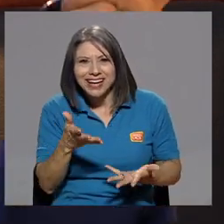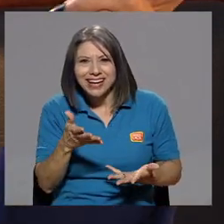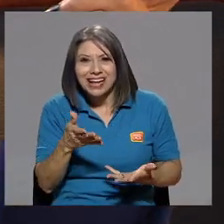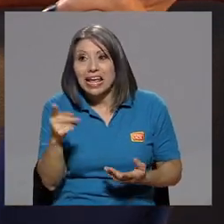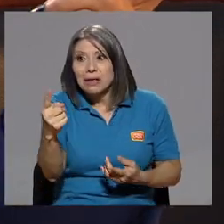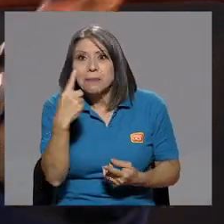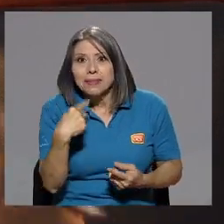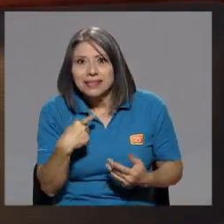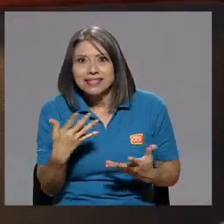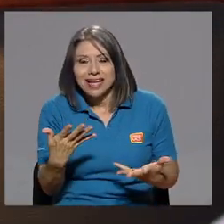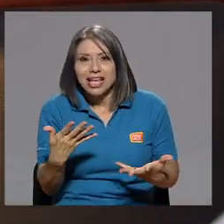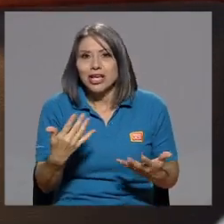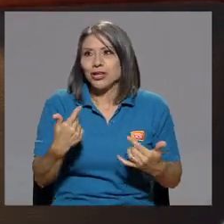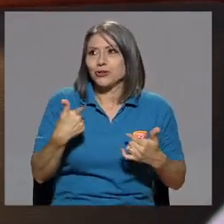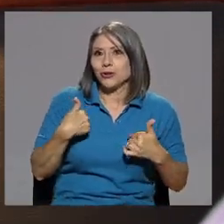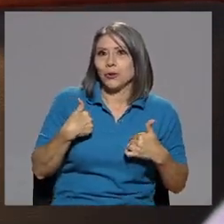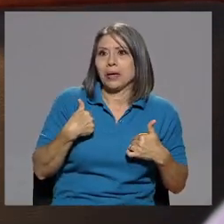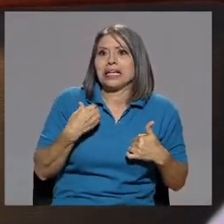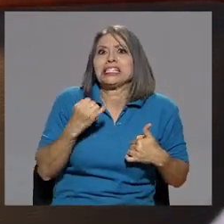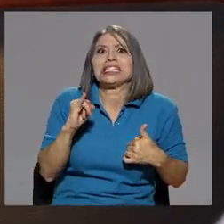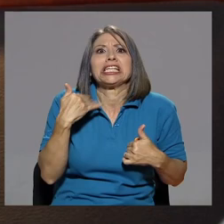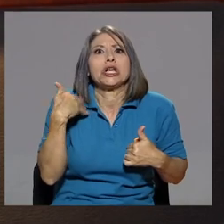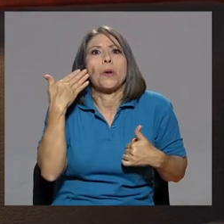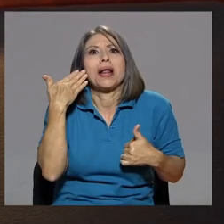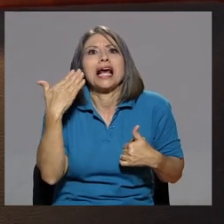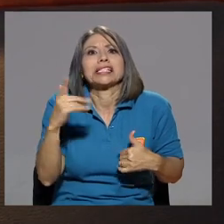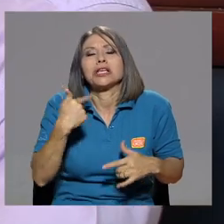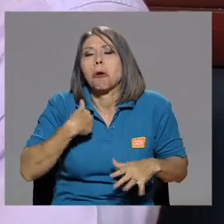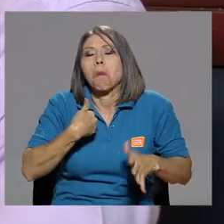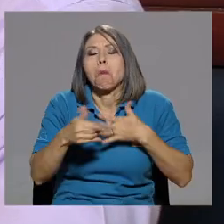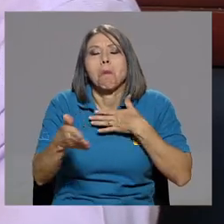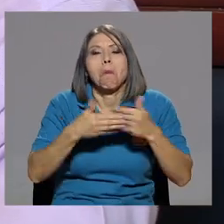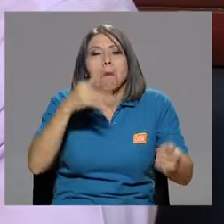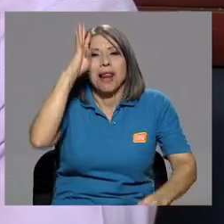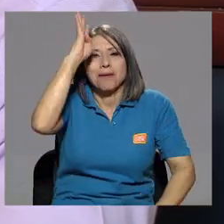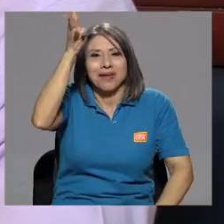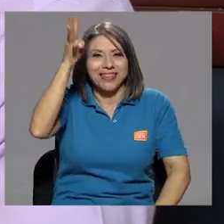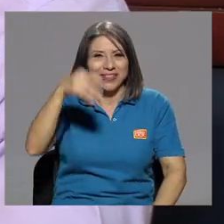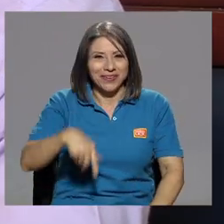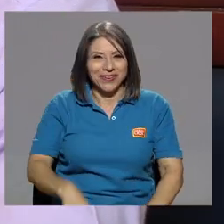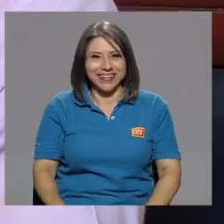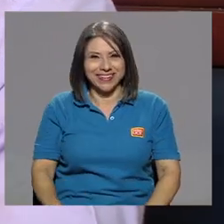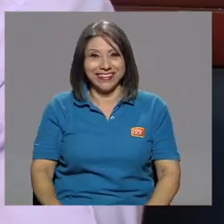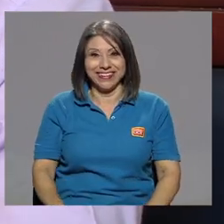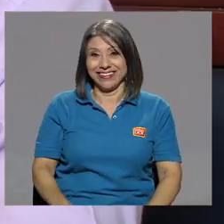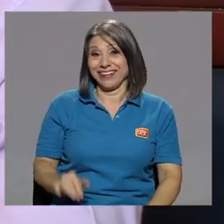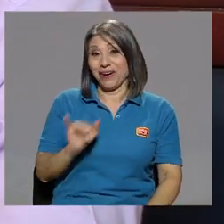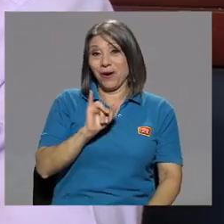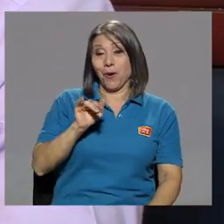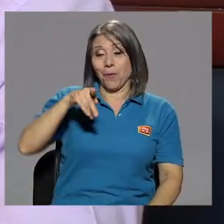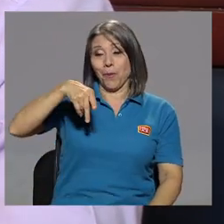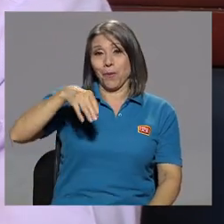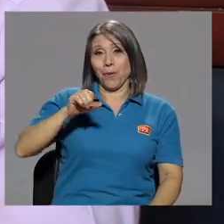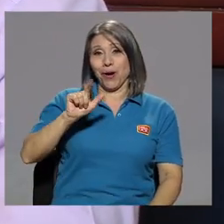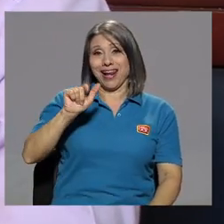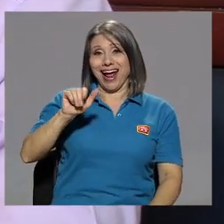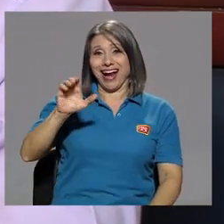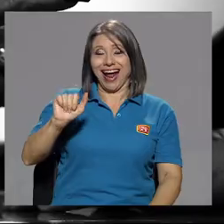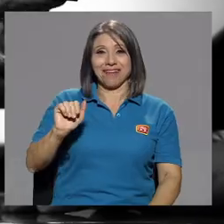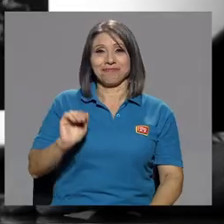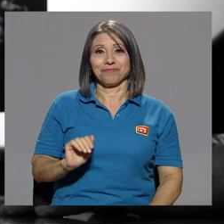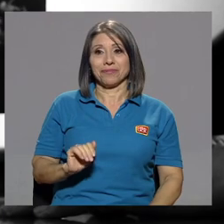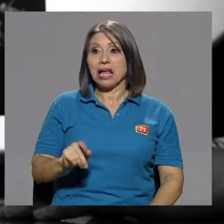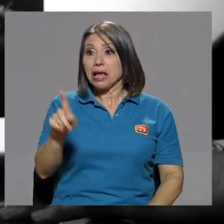Tal pieza. Y si no me la sé, la invento. Como la polaca soy. No